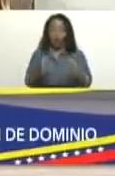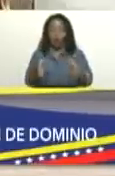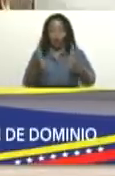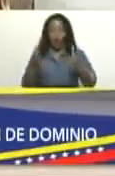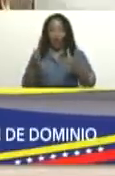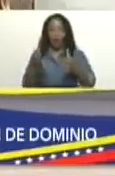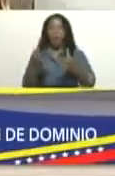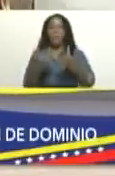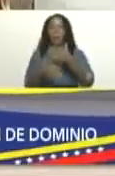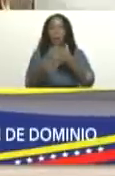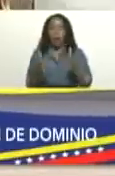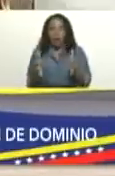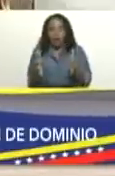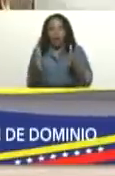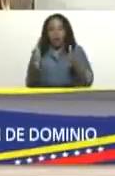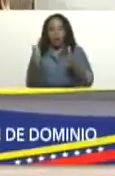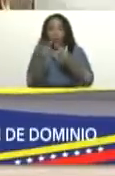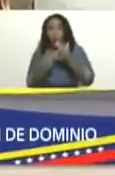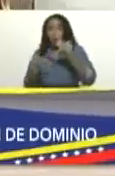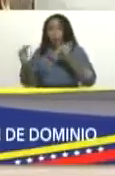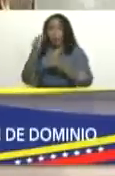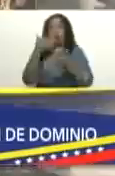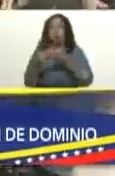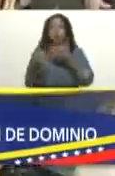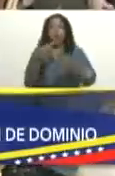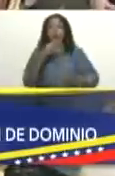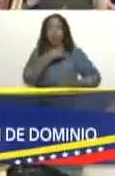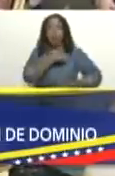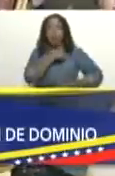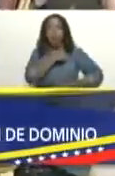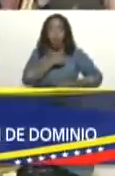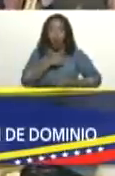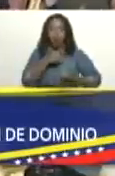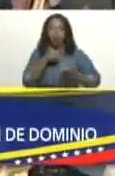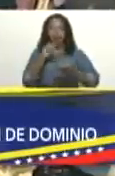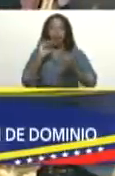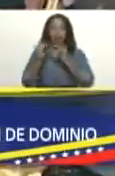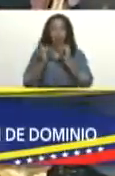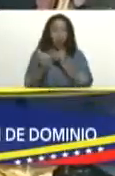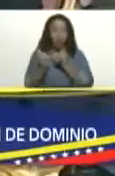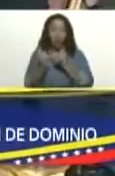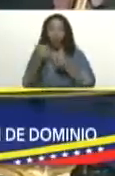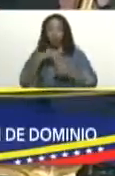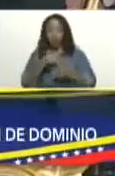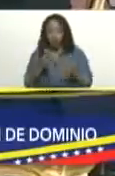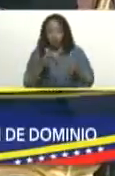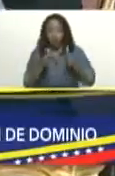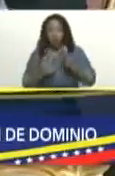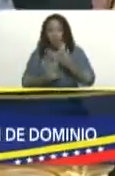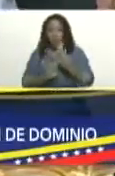vamos a triunfar por encima de la inmoralidad, del bandidaje, de las mafias.